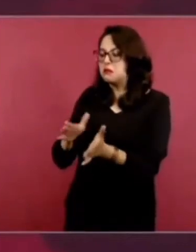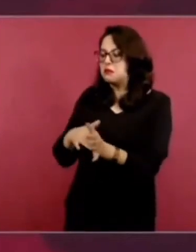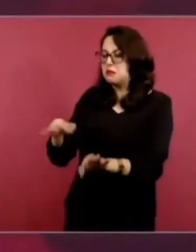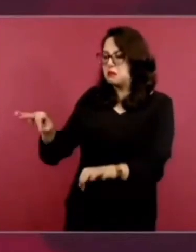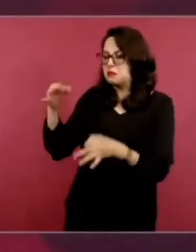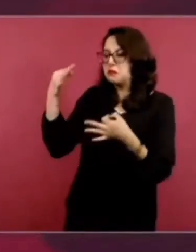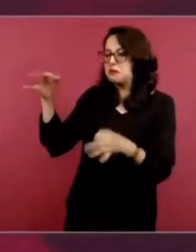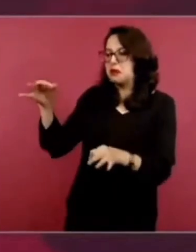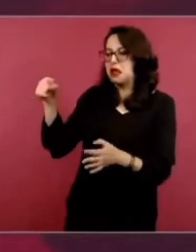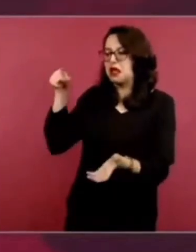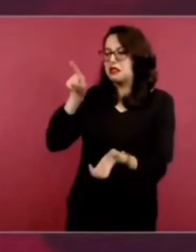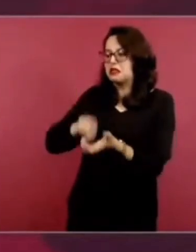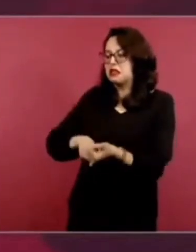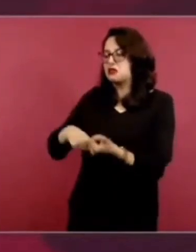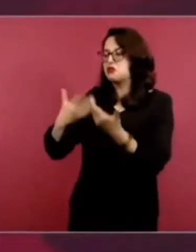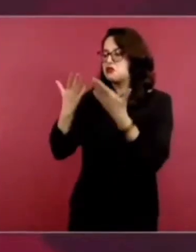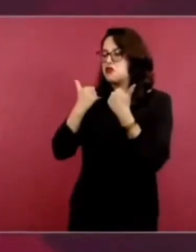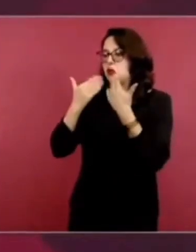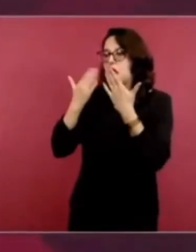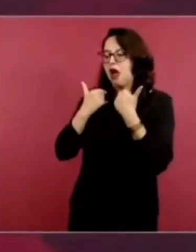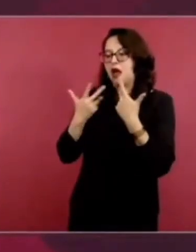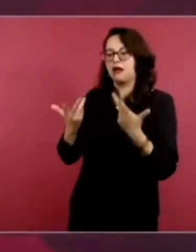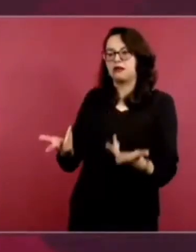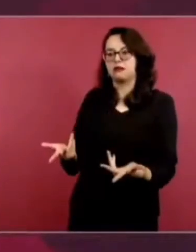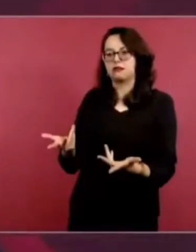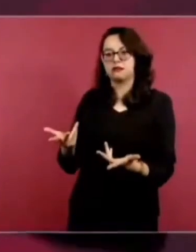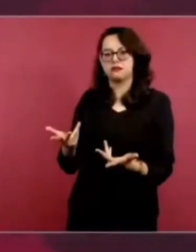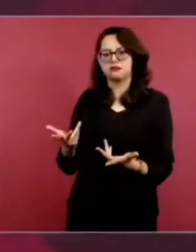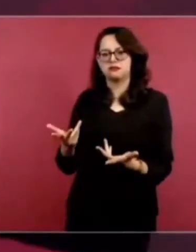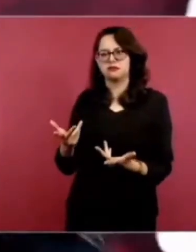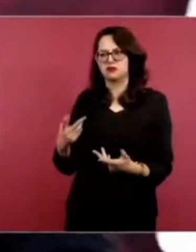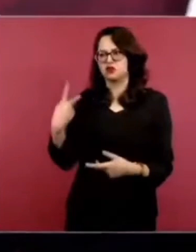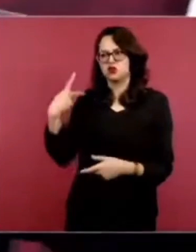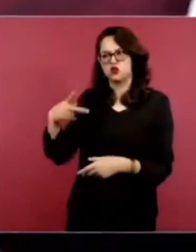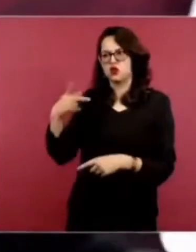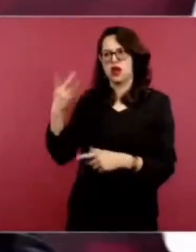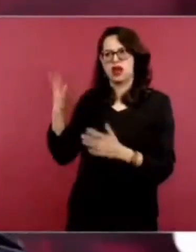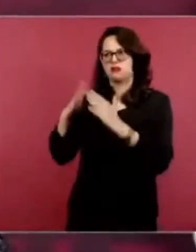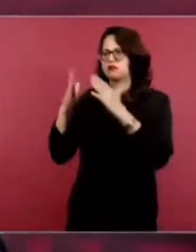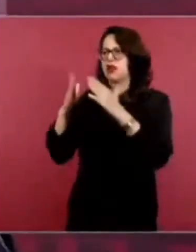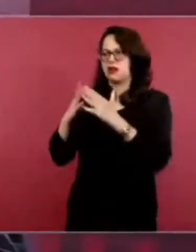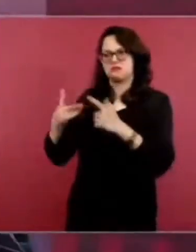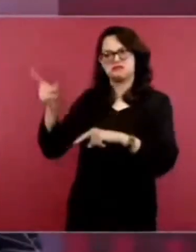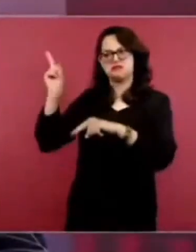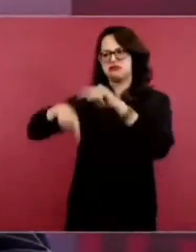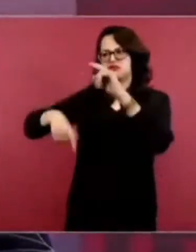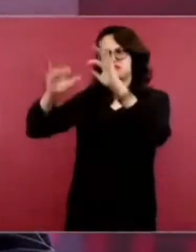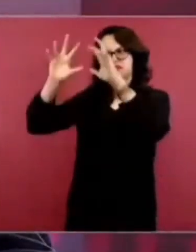quien es representante de un movimiento. No, no, no, no, no.